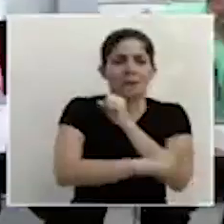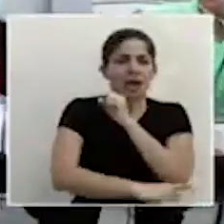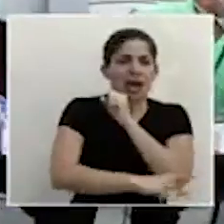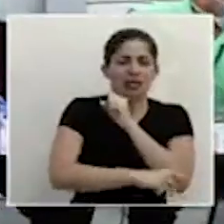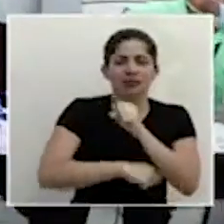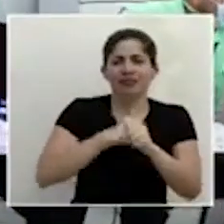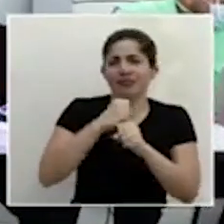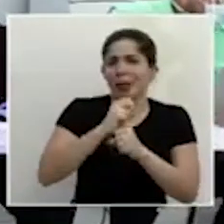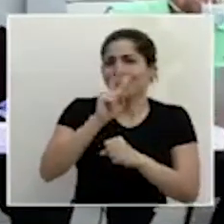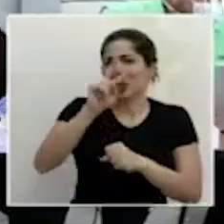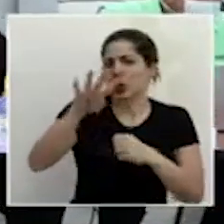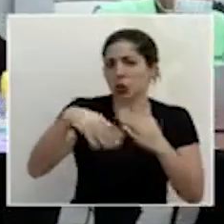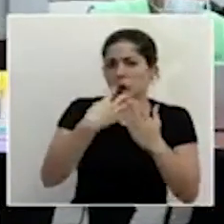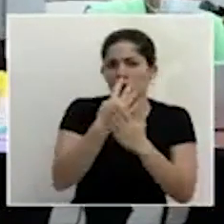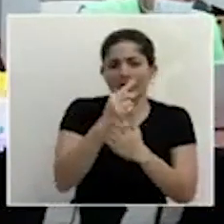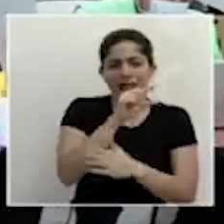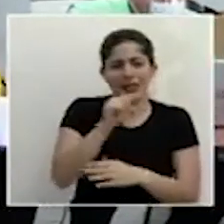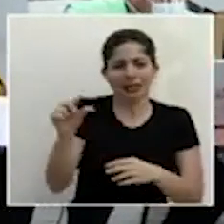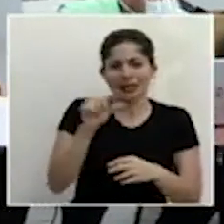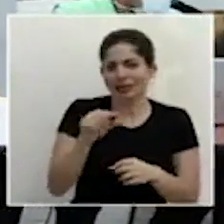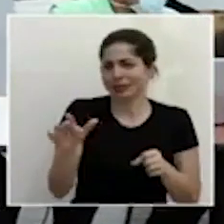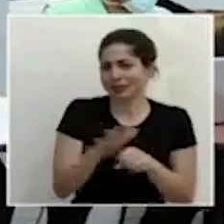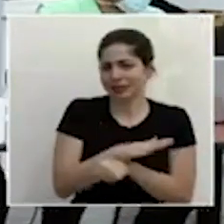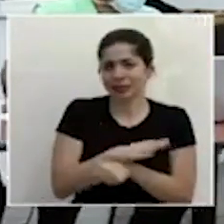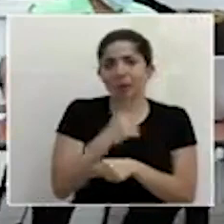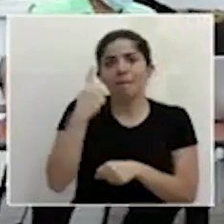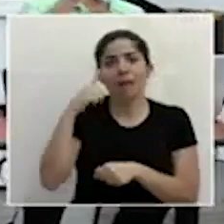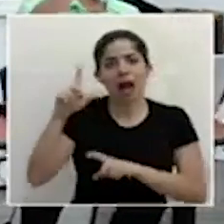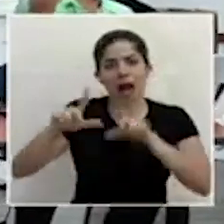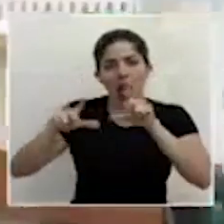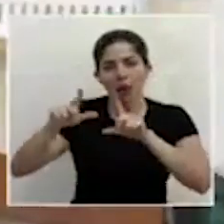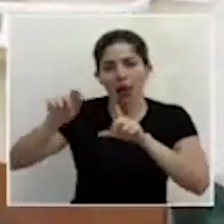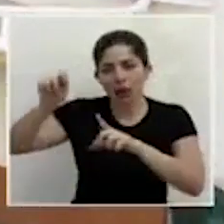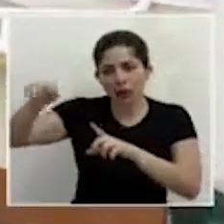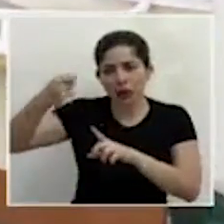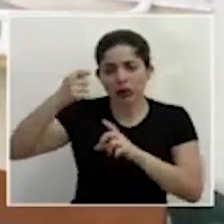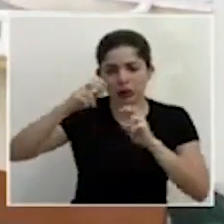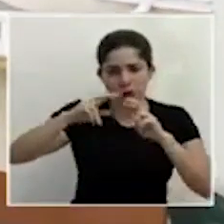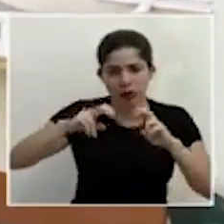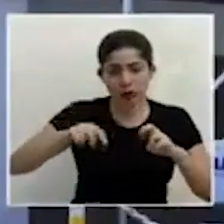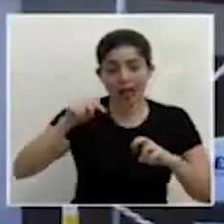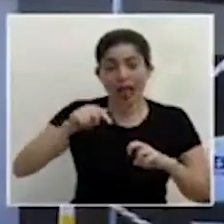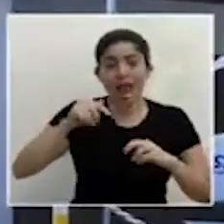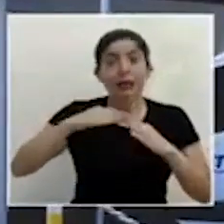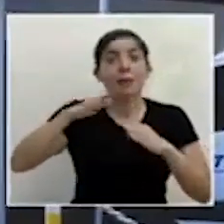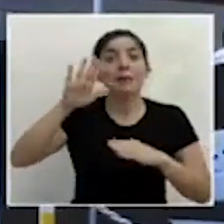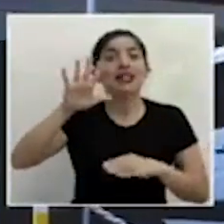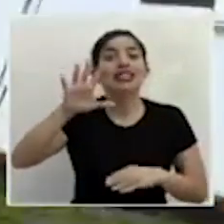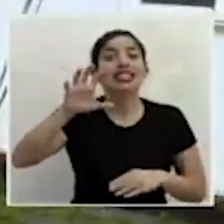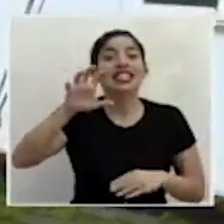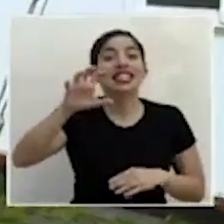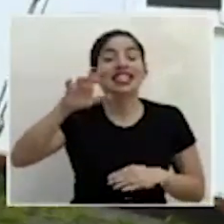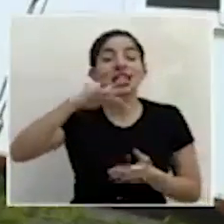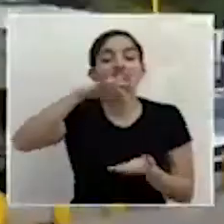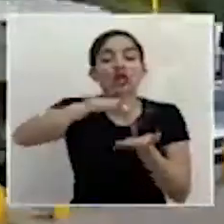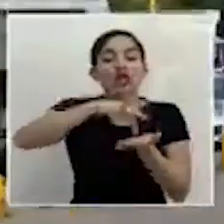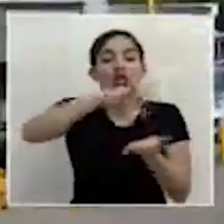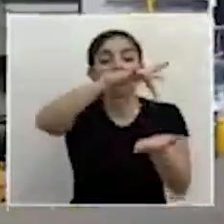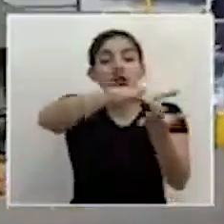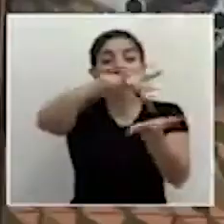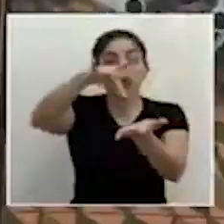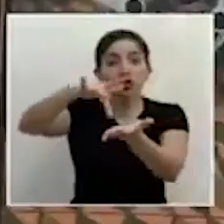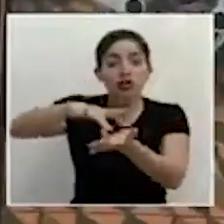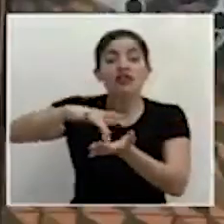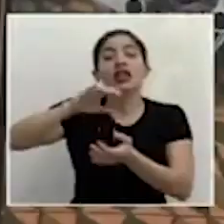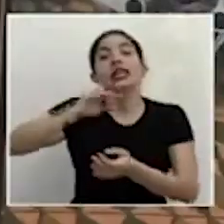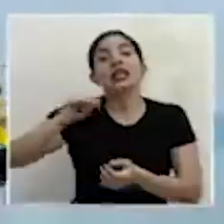-7 en la toma de muestras. Esa toma de muestras se realiza en más de 500 puntos fijos y móviles